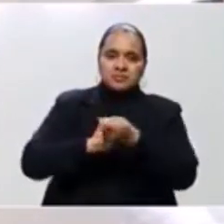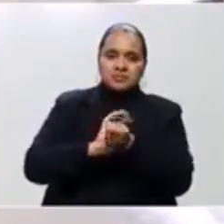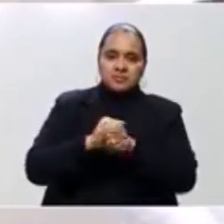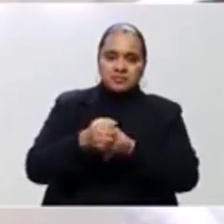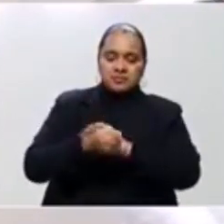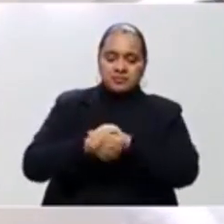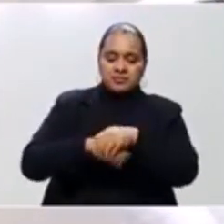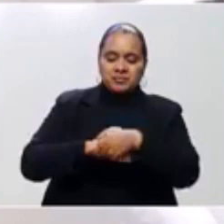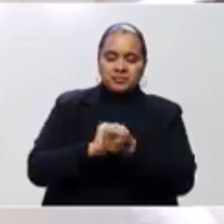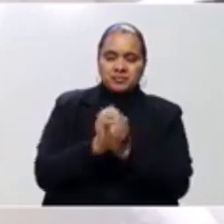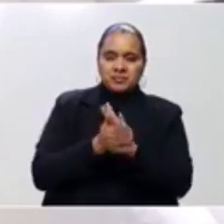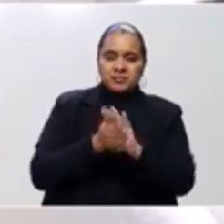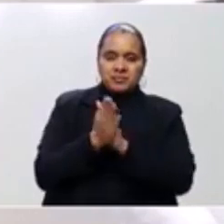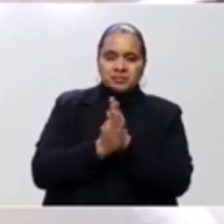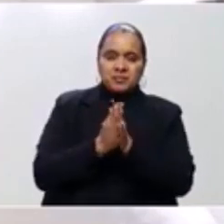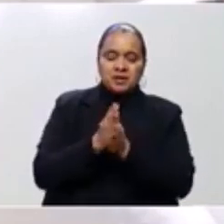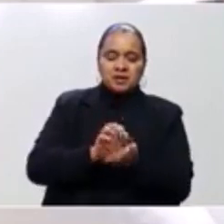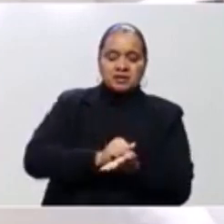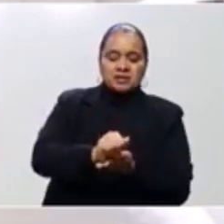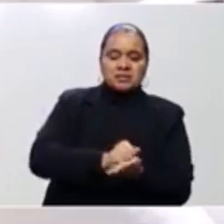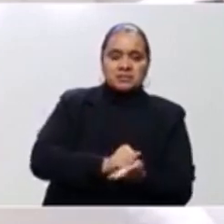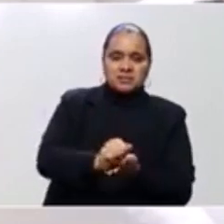jabón para lavar ropa,